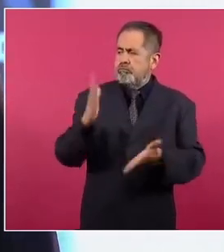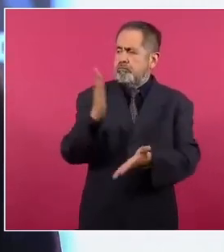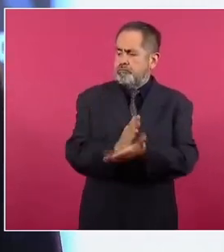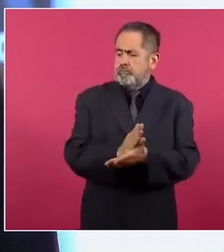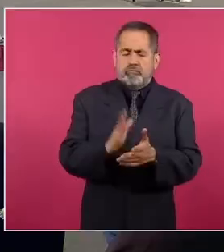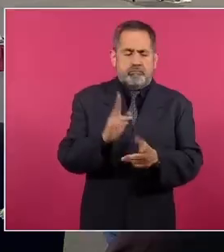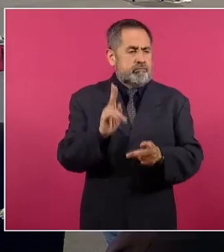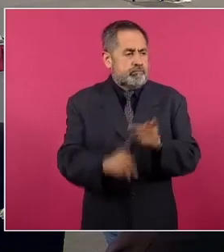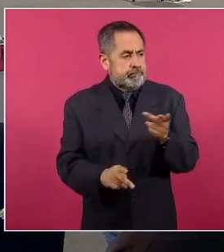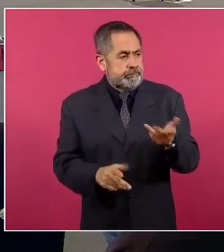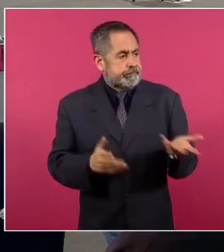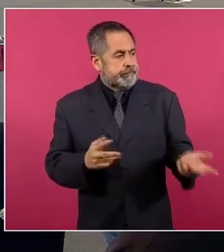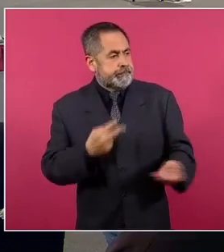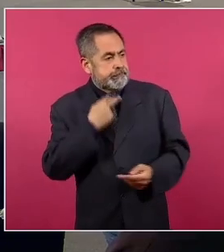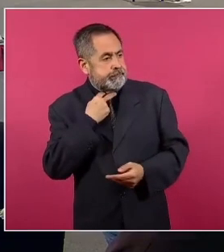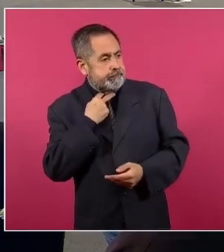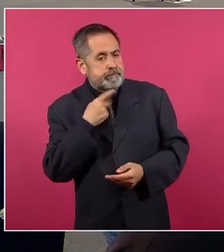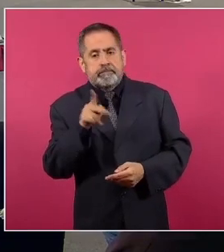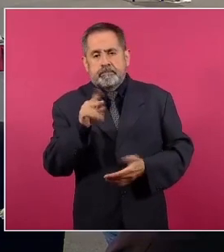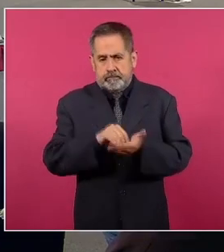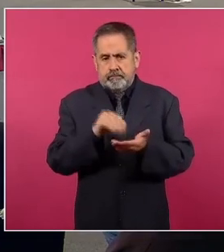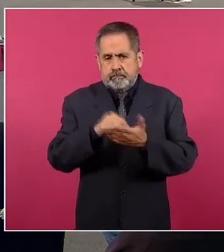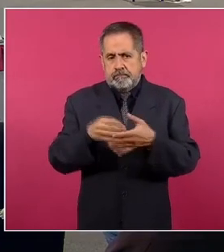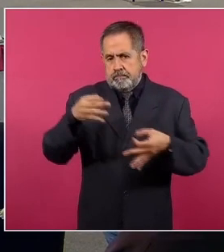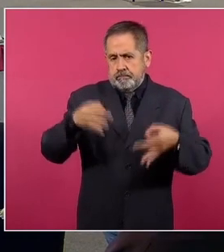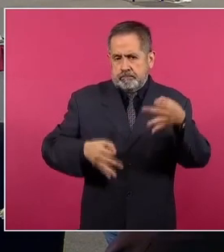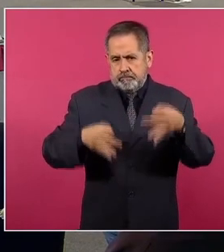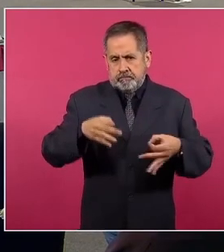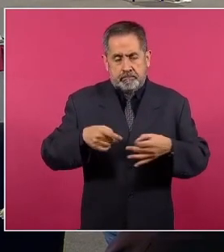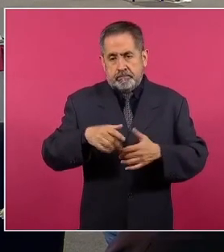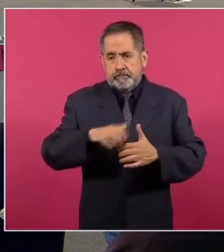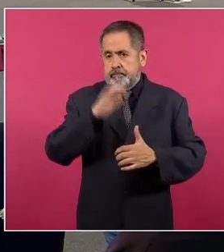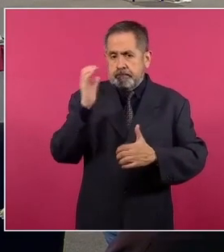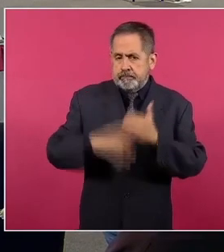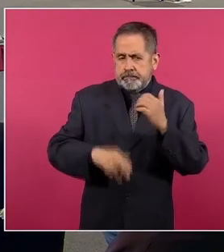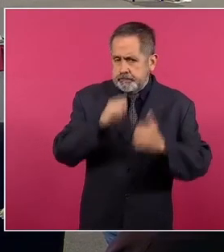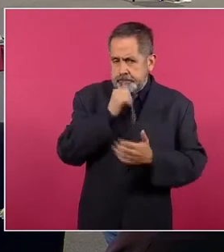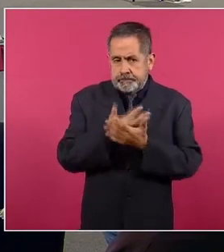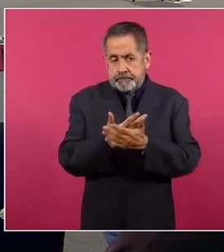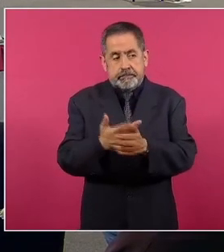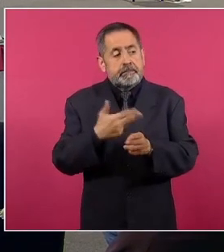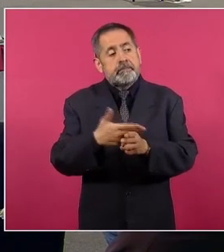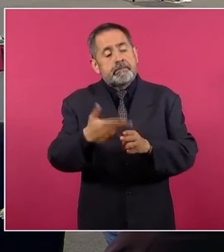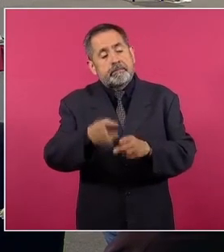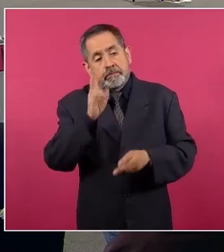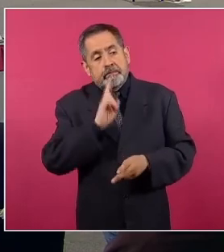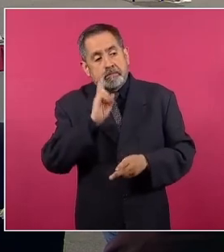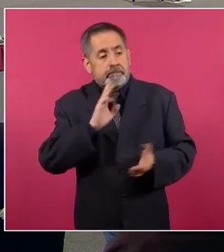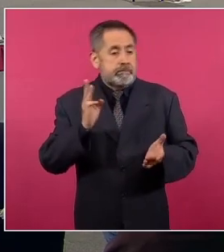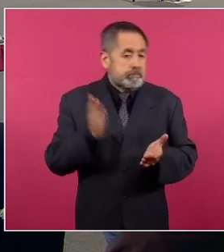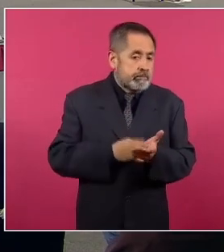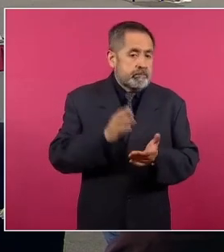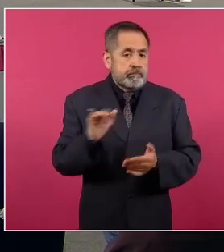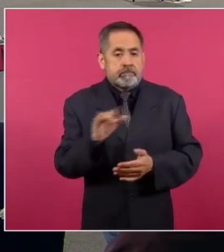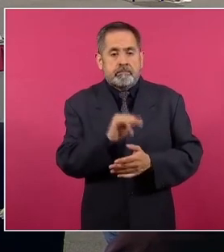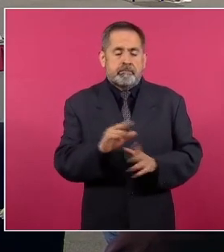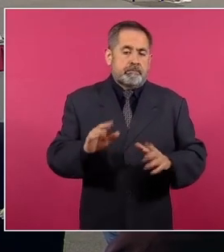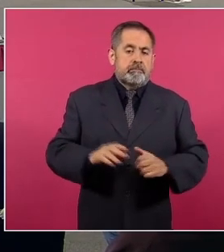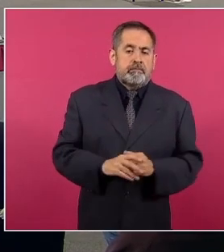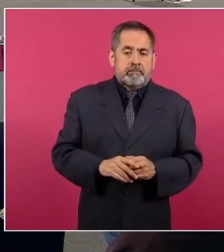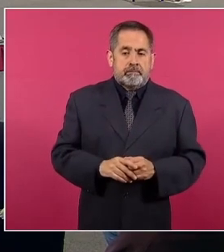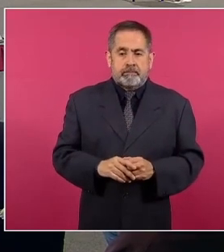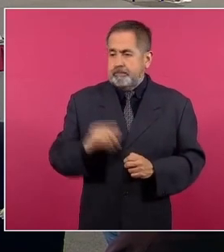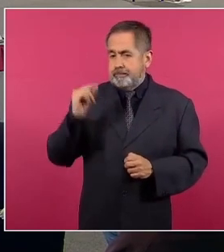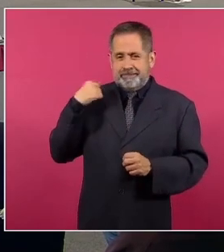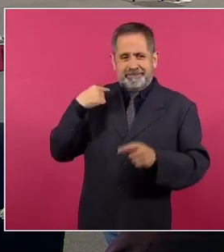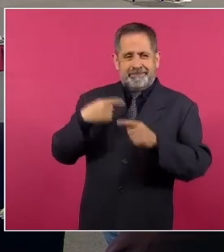lo determinó. Sin embargo, aún no concluye este proceso. Estos meses hemos visto a medios de